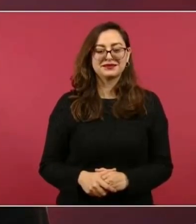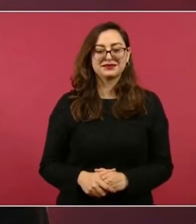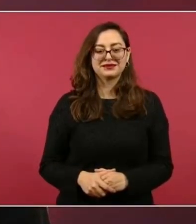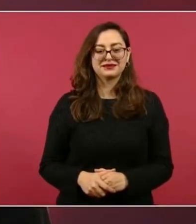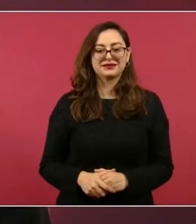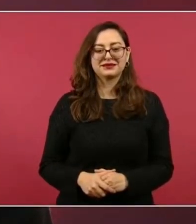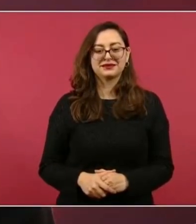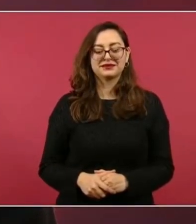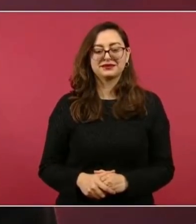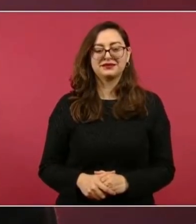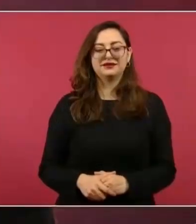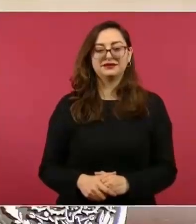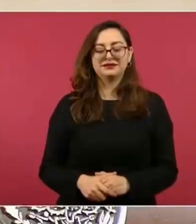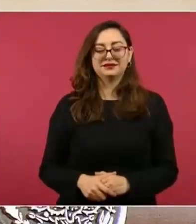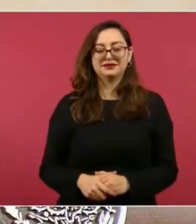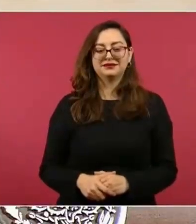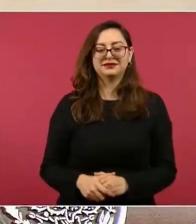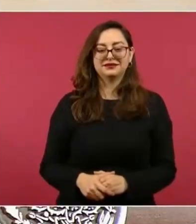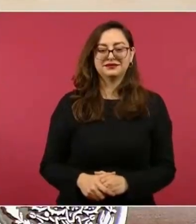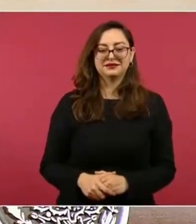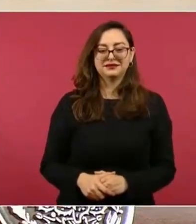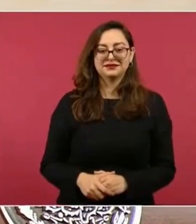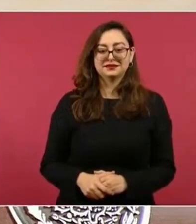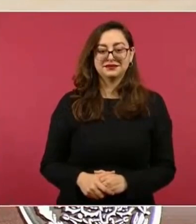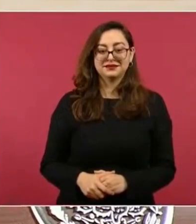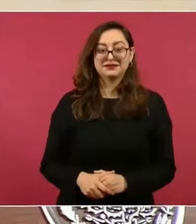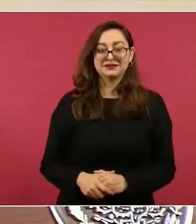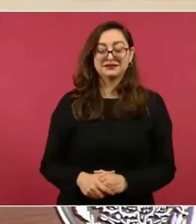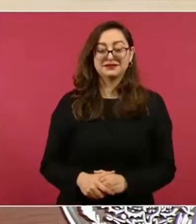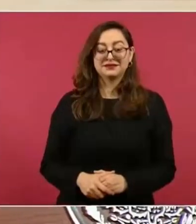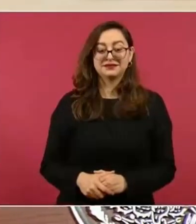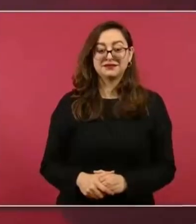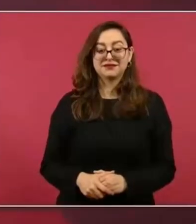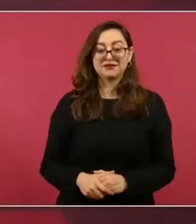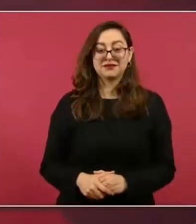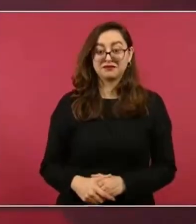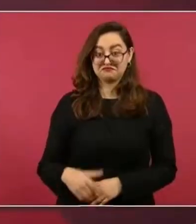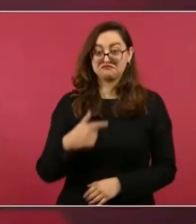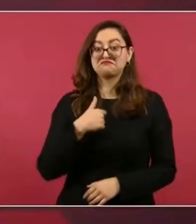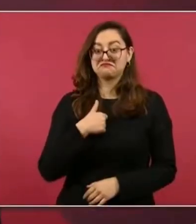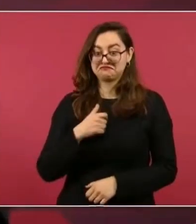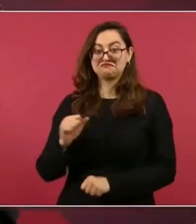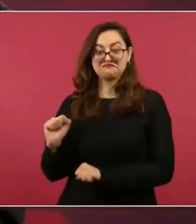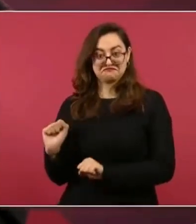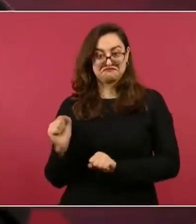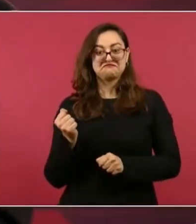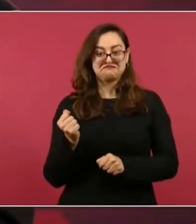Y todavía estoy macaneando,